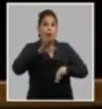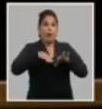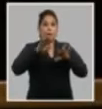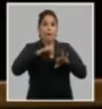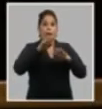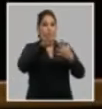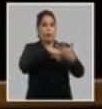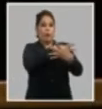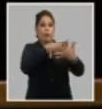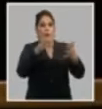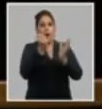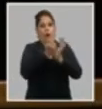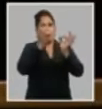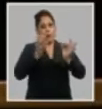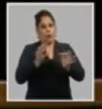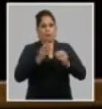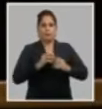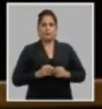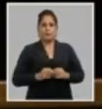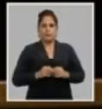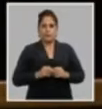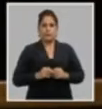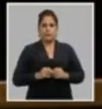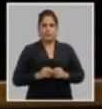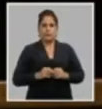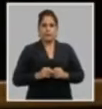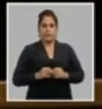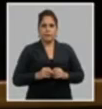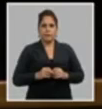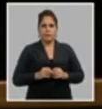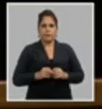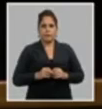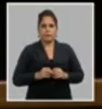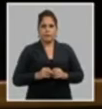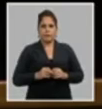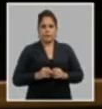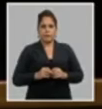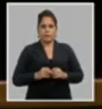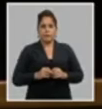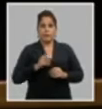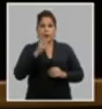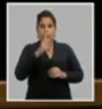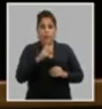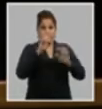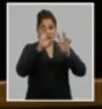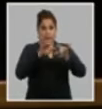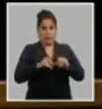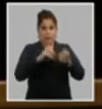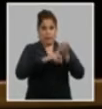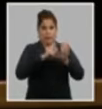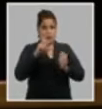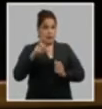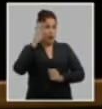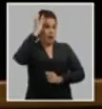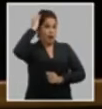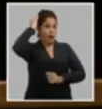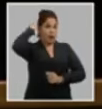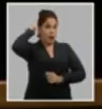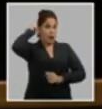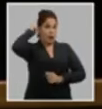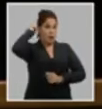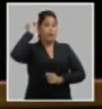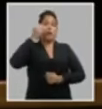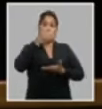el cronograma aprobado hasta su total aplicación. El primer secretario del Comité Central del